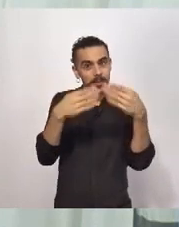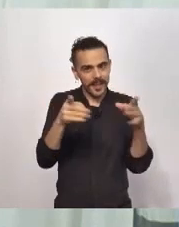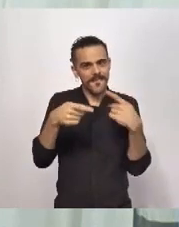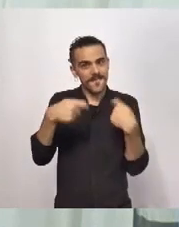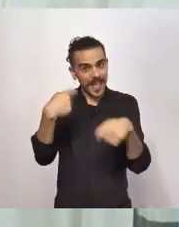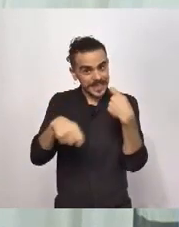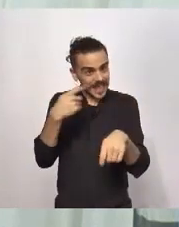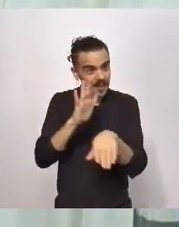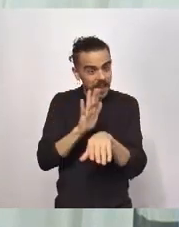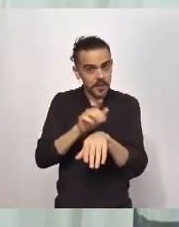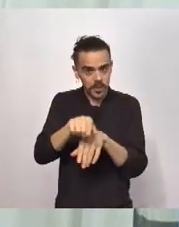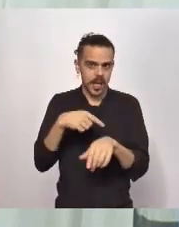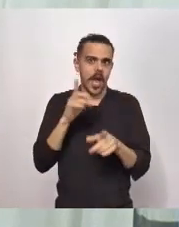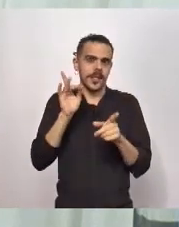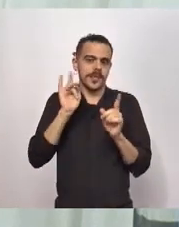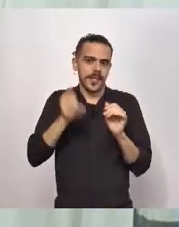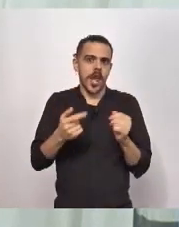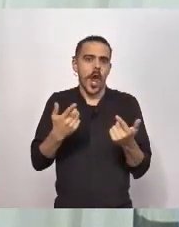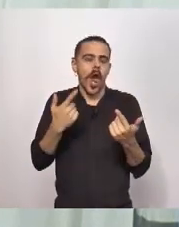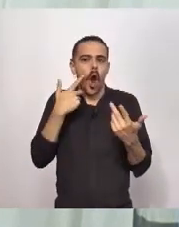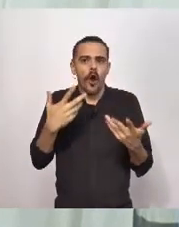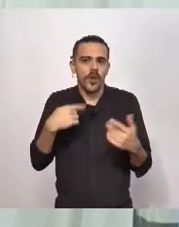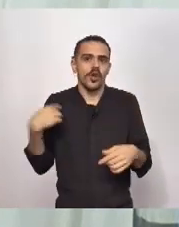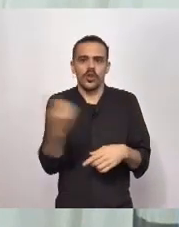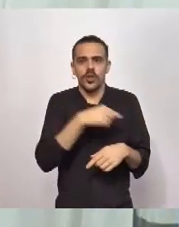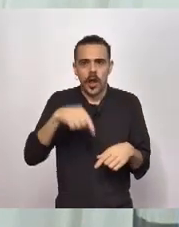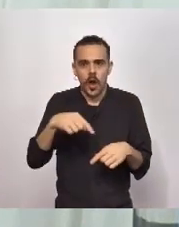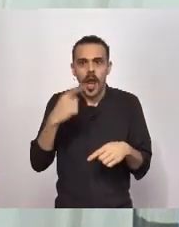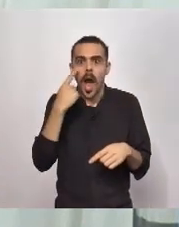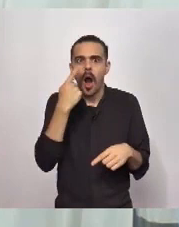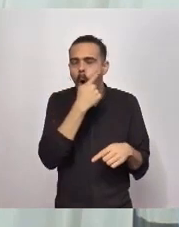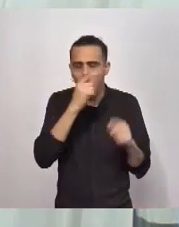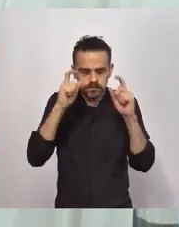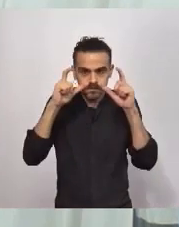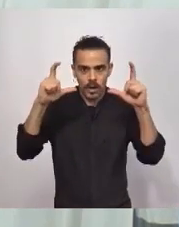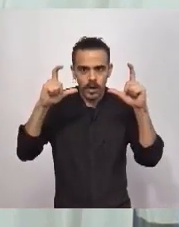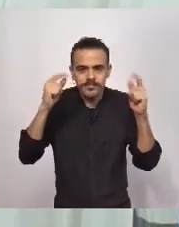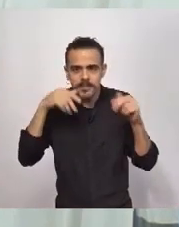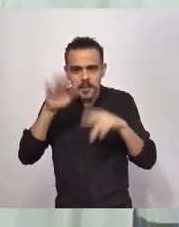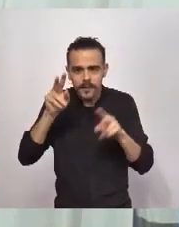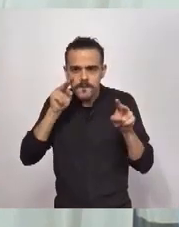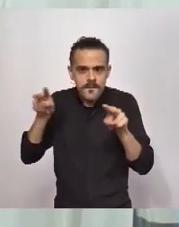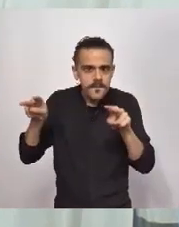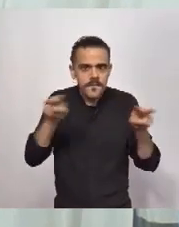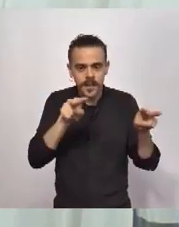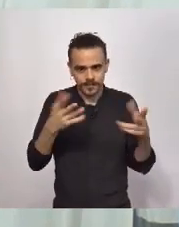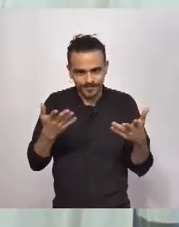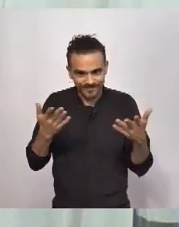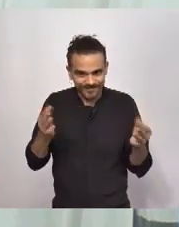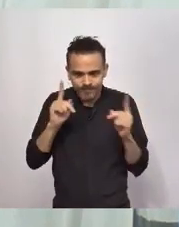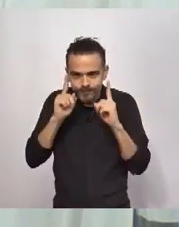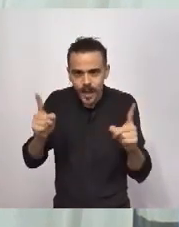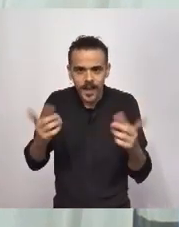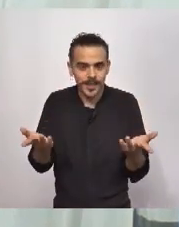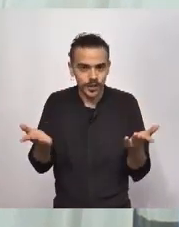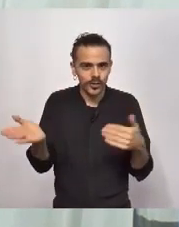y redoblar el esfuerzo a la hora del seguimiento. En los casos que se siga manteniendo, en el caso hipotético que se